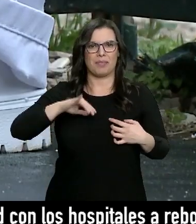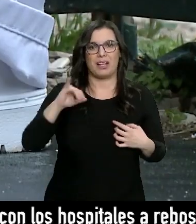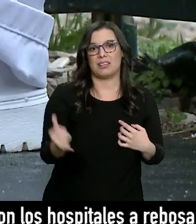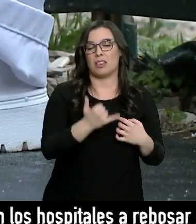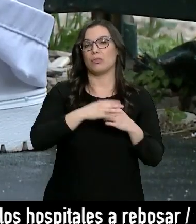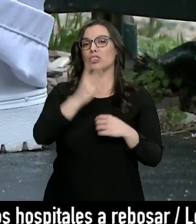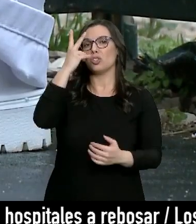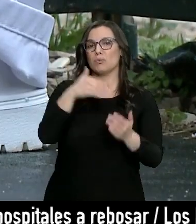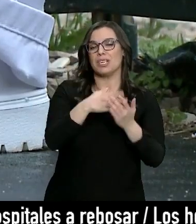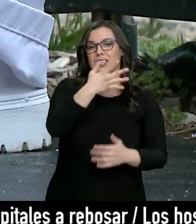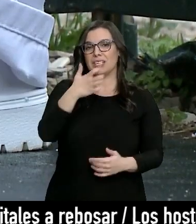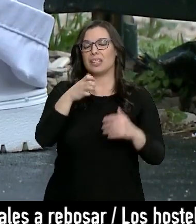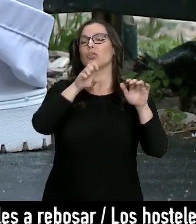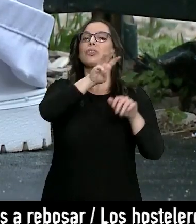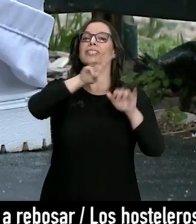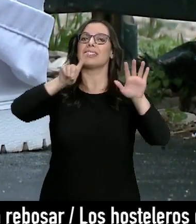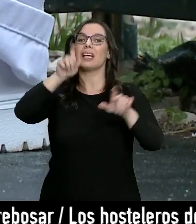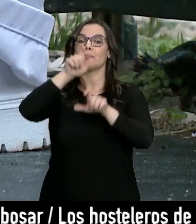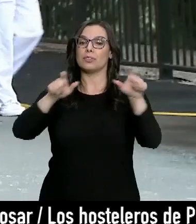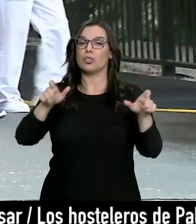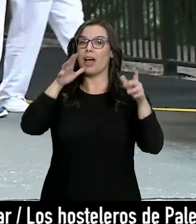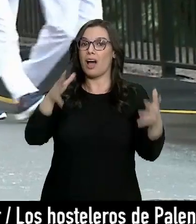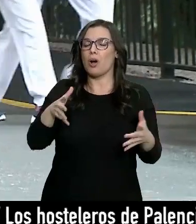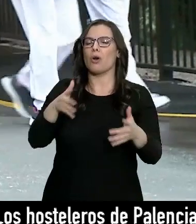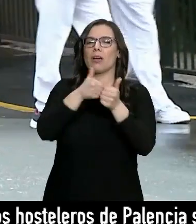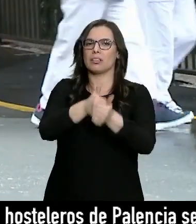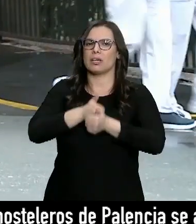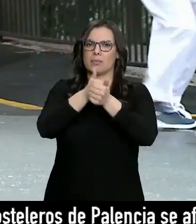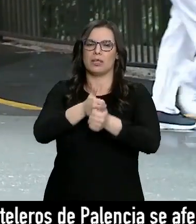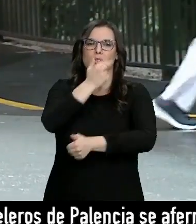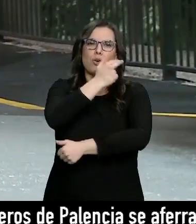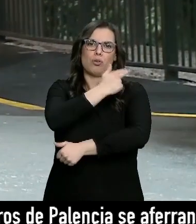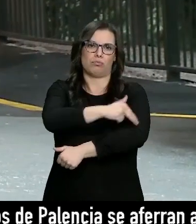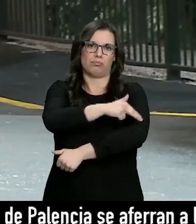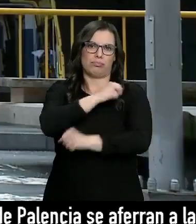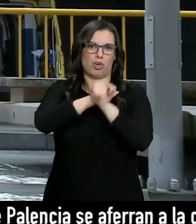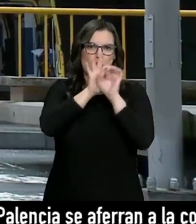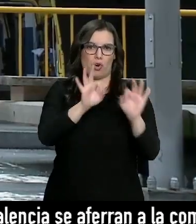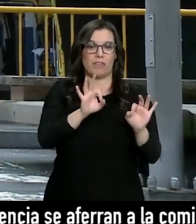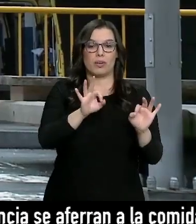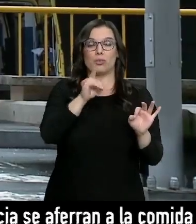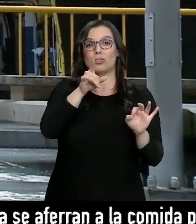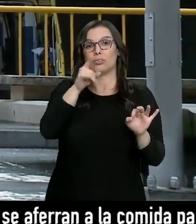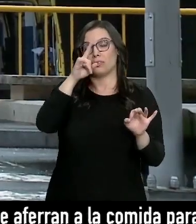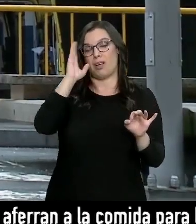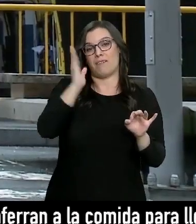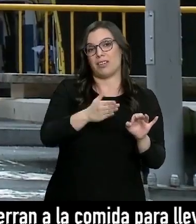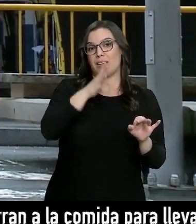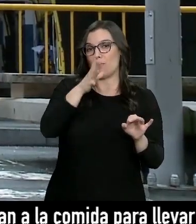.596 profesionales se encuentran en seguimiento por el coronavirus. Este es el coste que sufren para protegernos desde la primera línea.